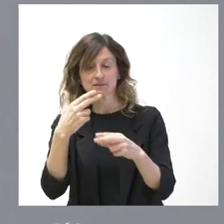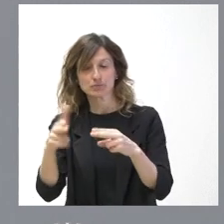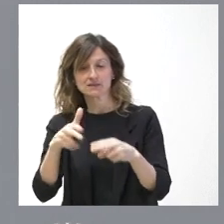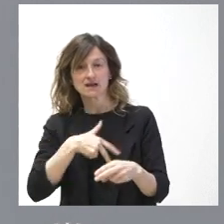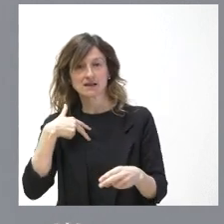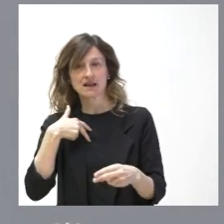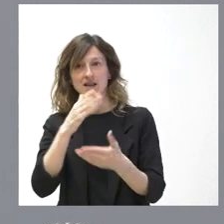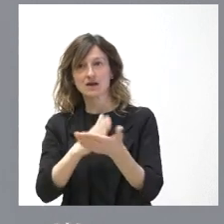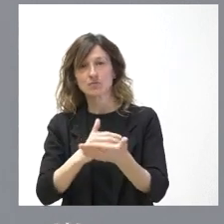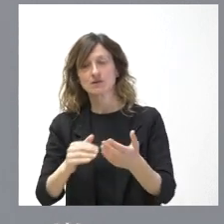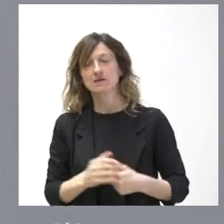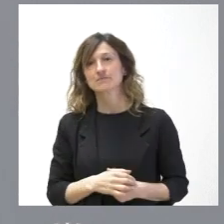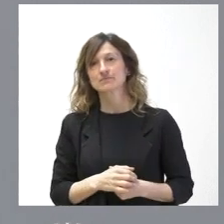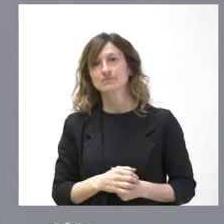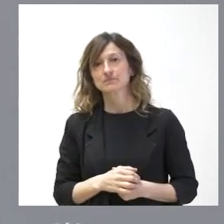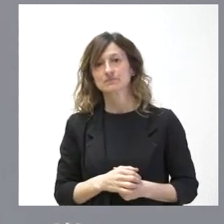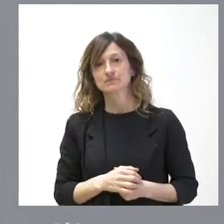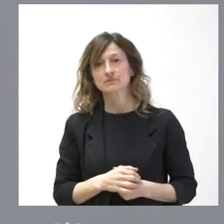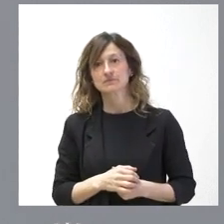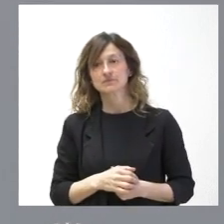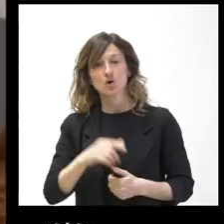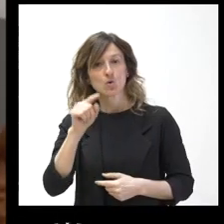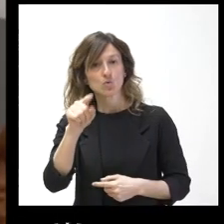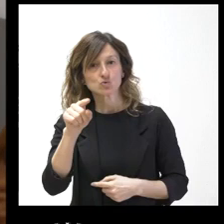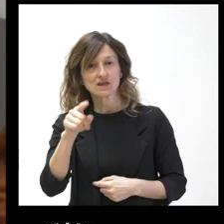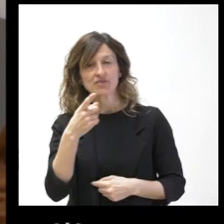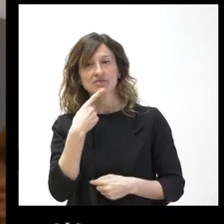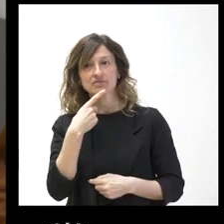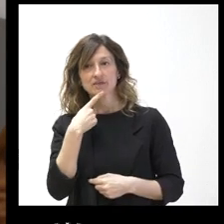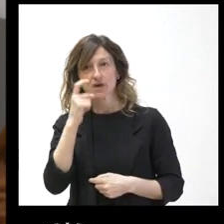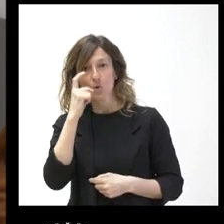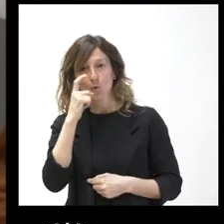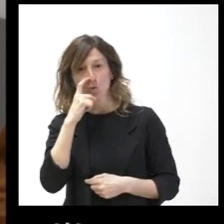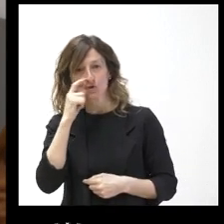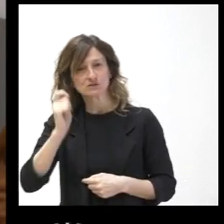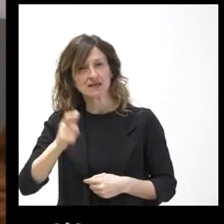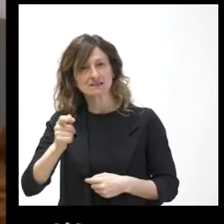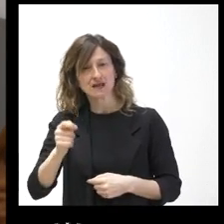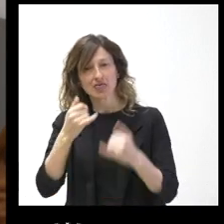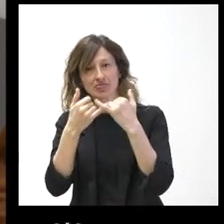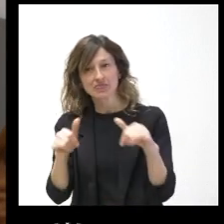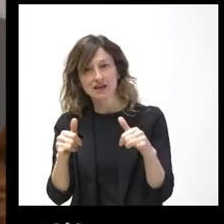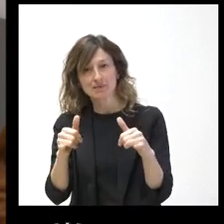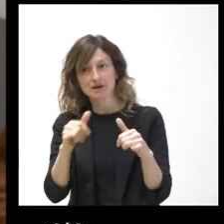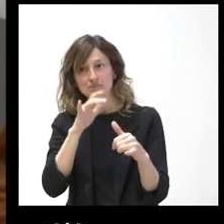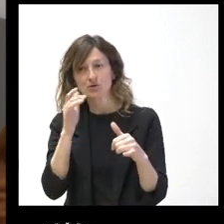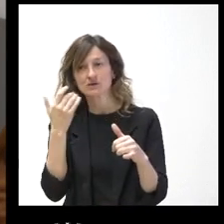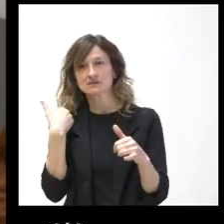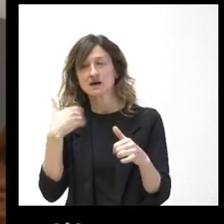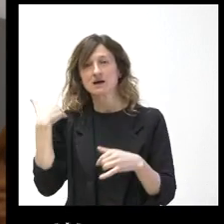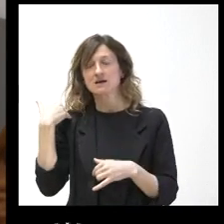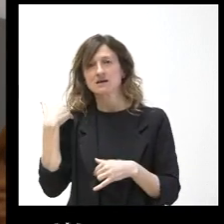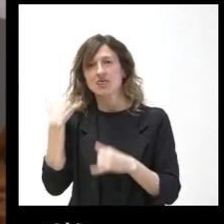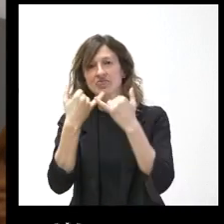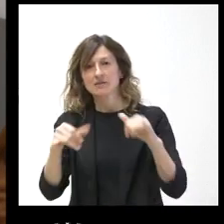Sí, pero no sé si se plantea o no ha planteado que sea en el último de junio, como era habitual, ya que el año pasado, creo recordar, que se celebró en